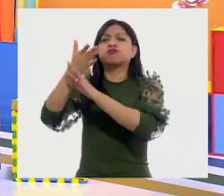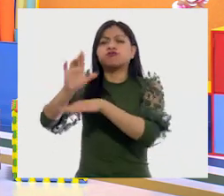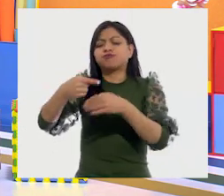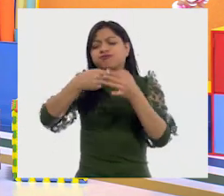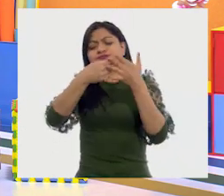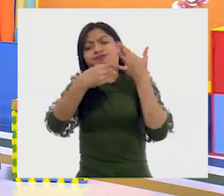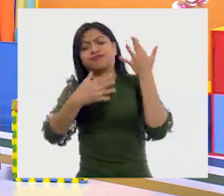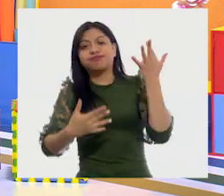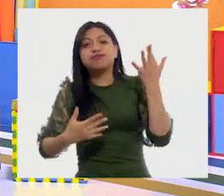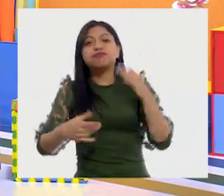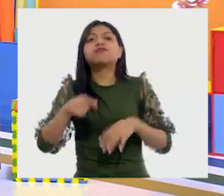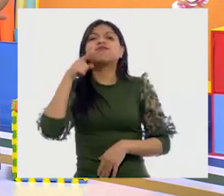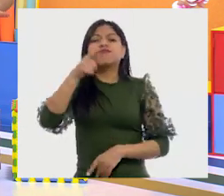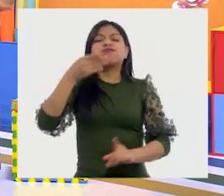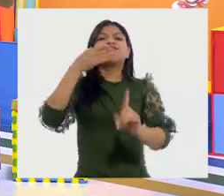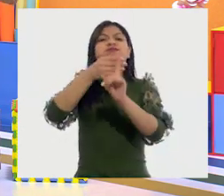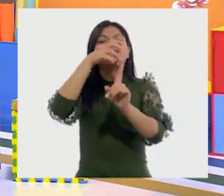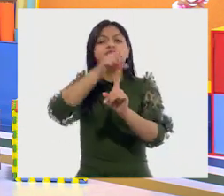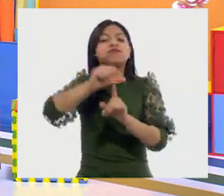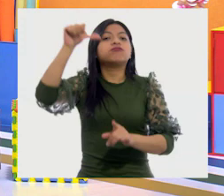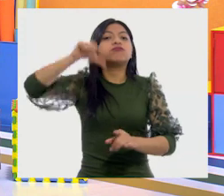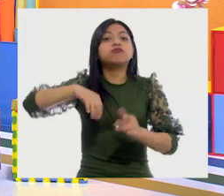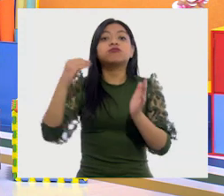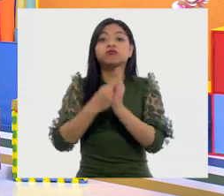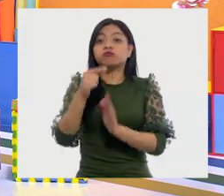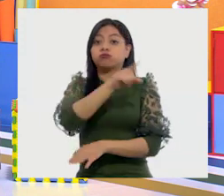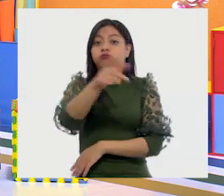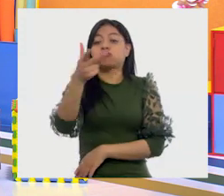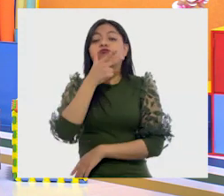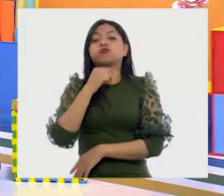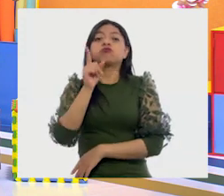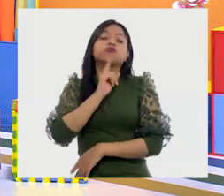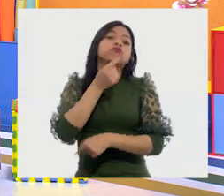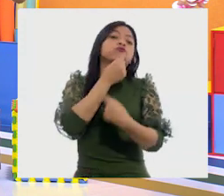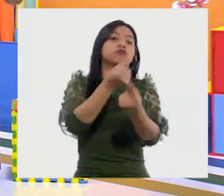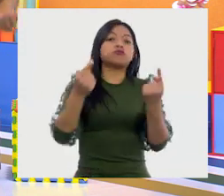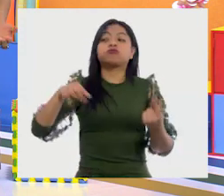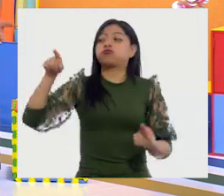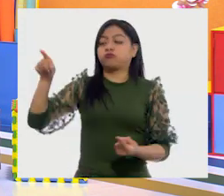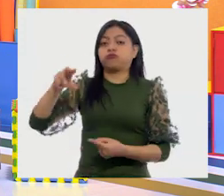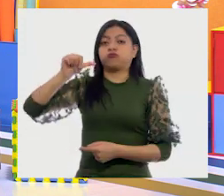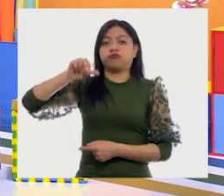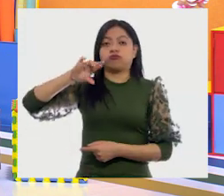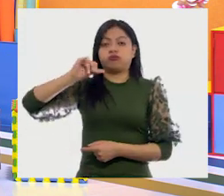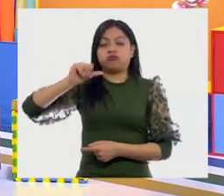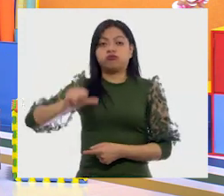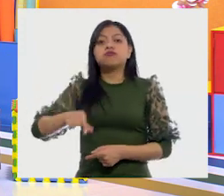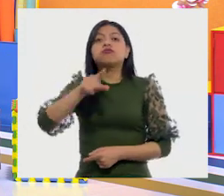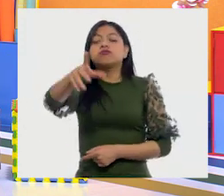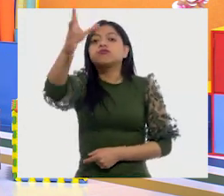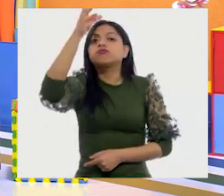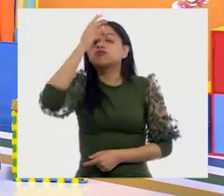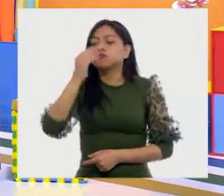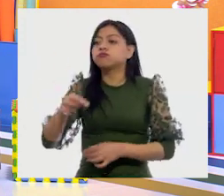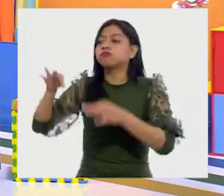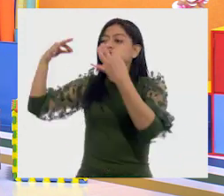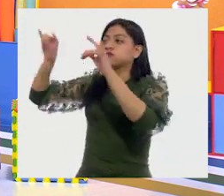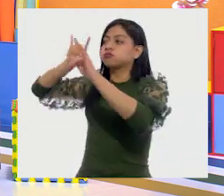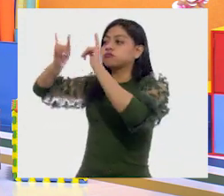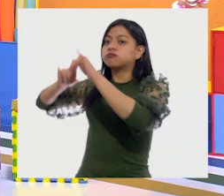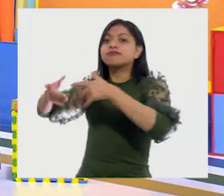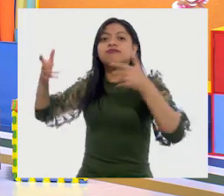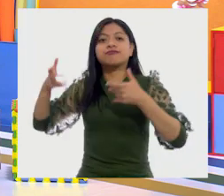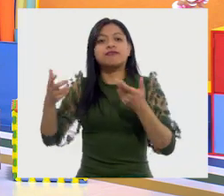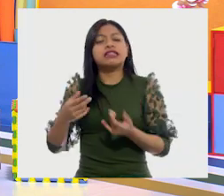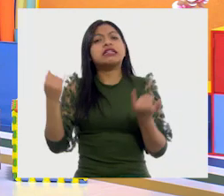La idea de esta clase, niños, niñas, Mariana, es aprender a hacer un cartel y ver qué características